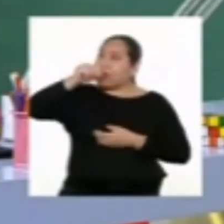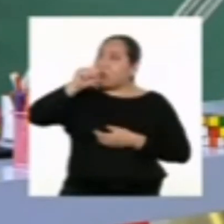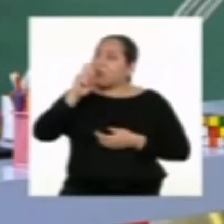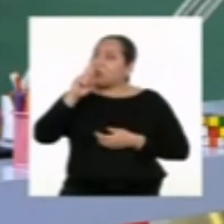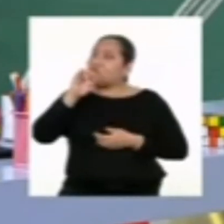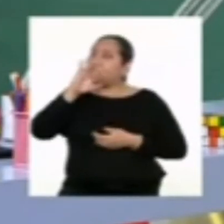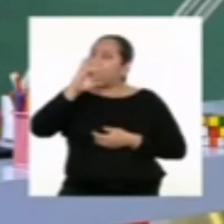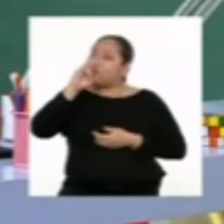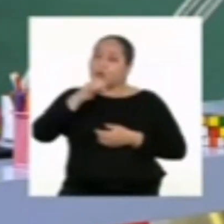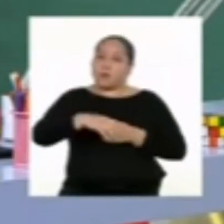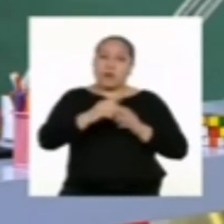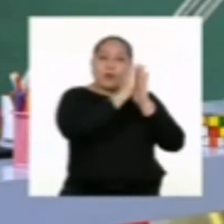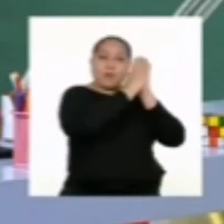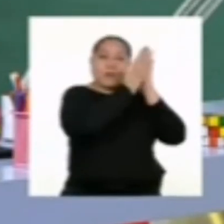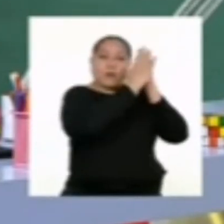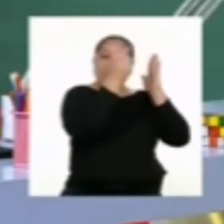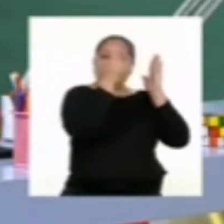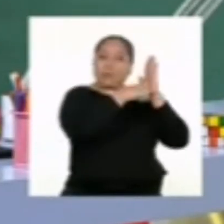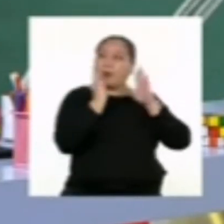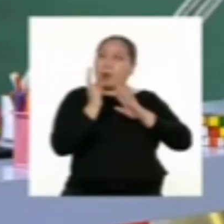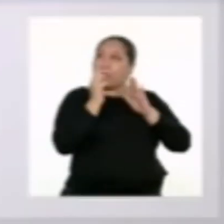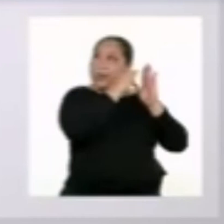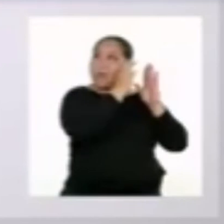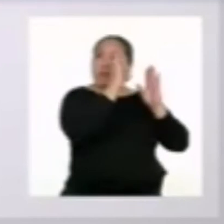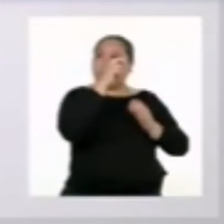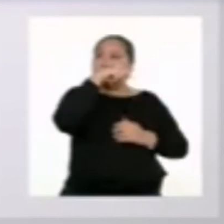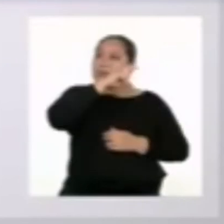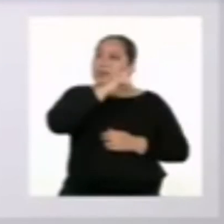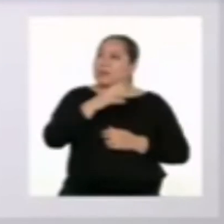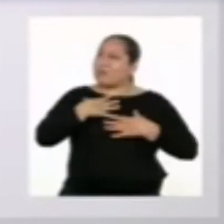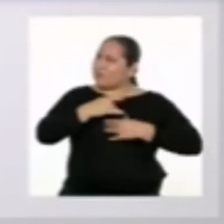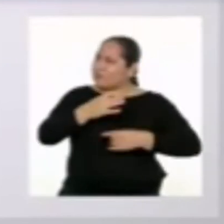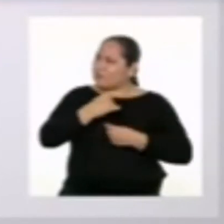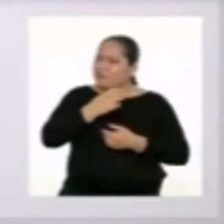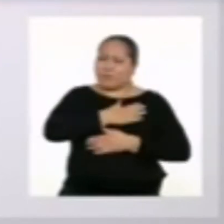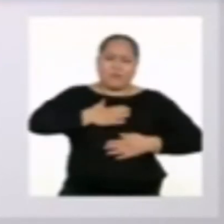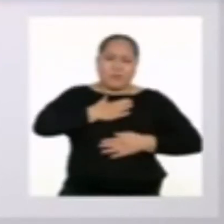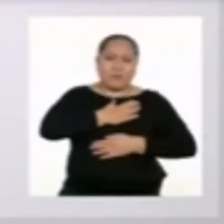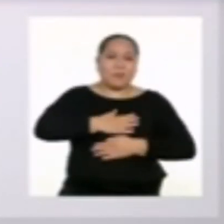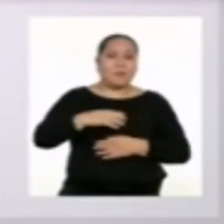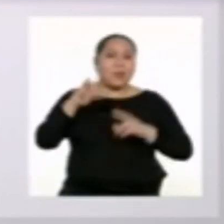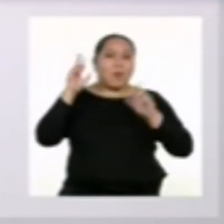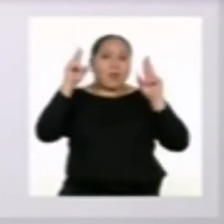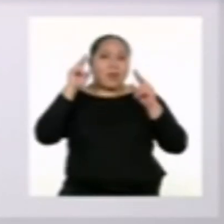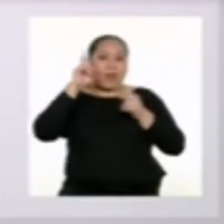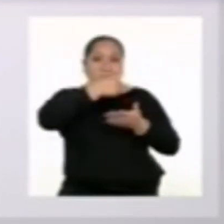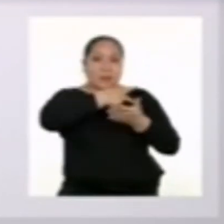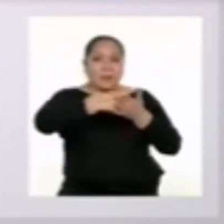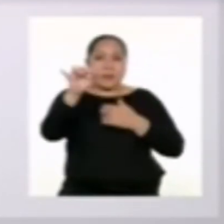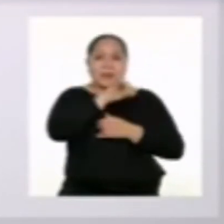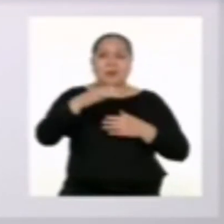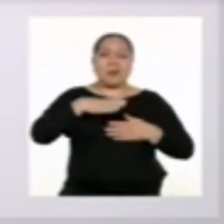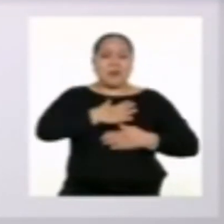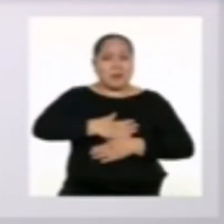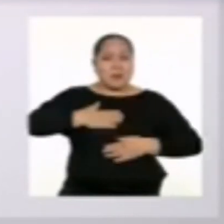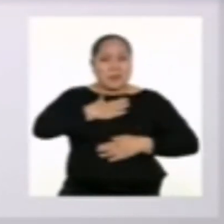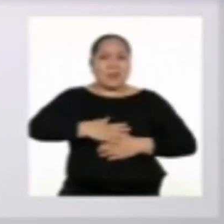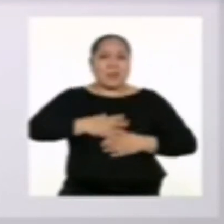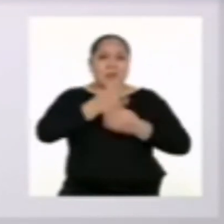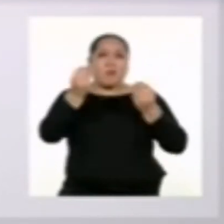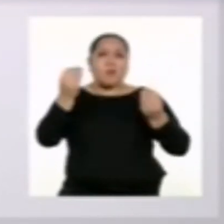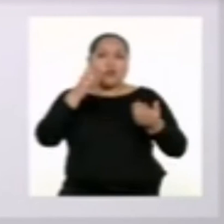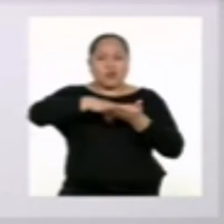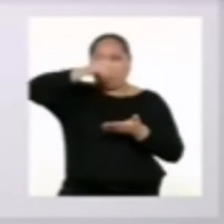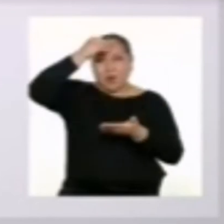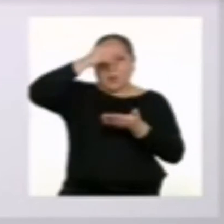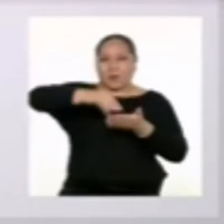y desarrollando nuestro fanzine serán muy emocionantes. Así esperamos que sean las dos semanas que vienen, divertidas y